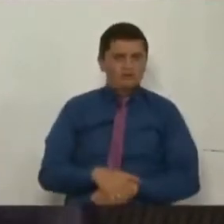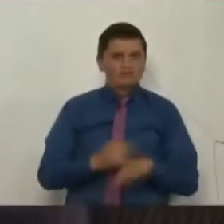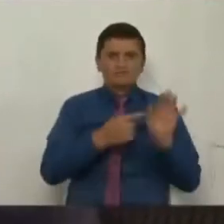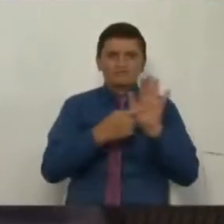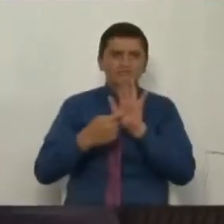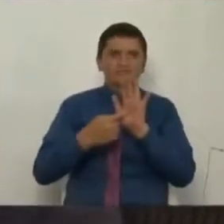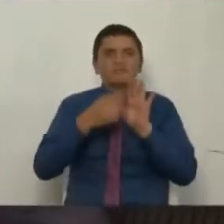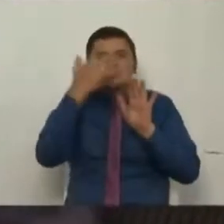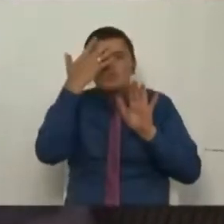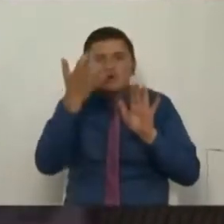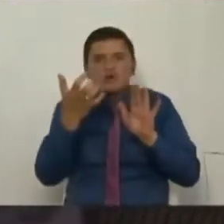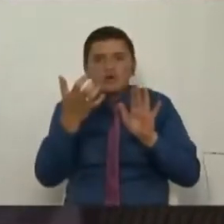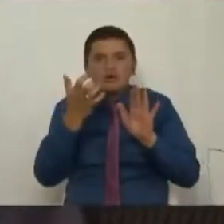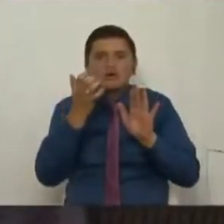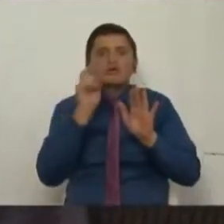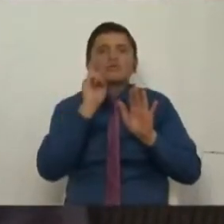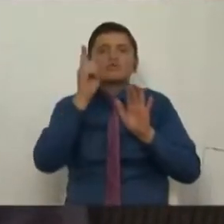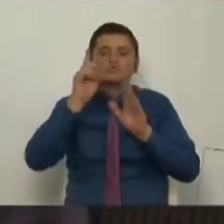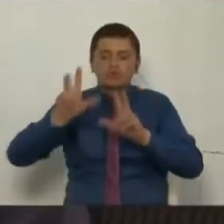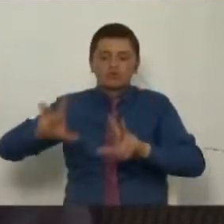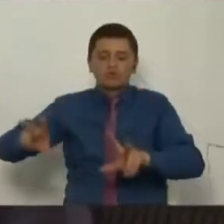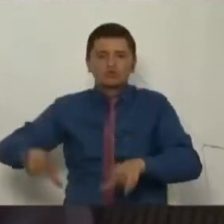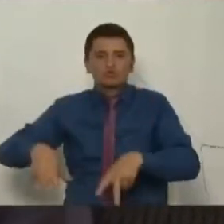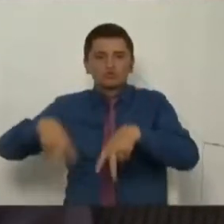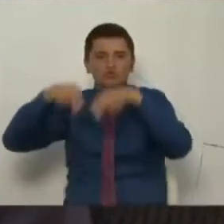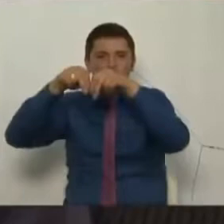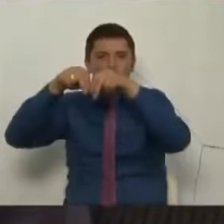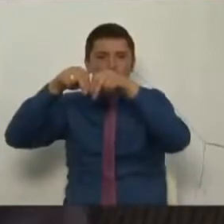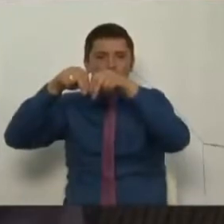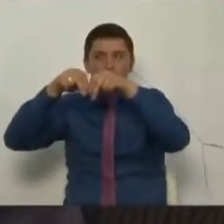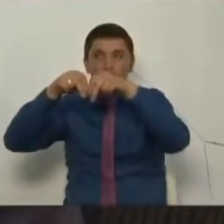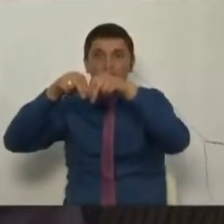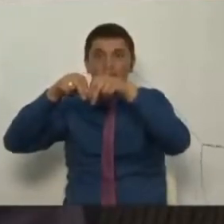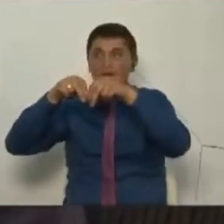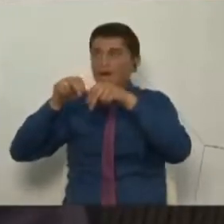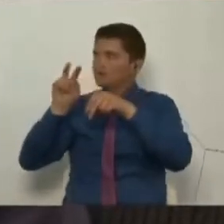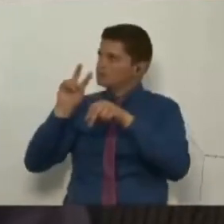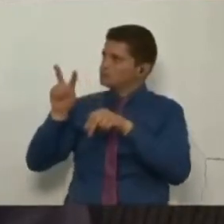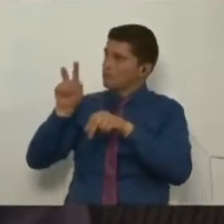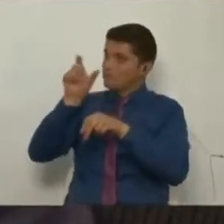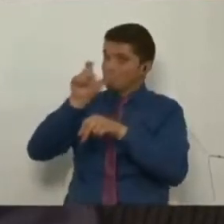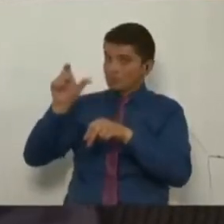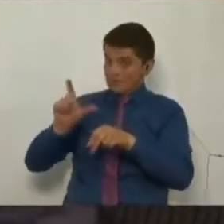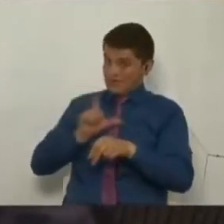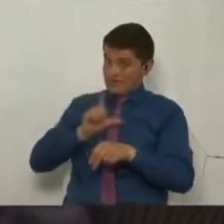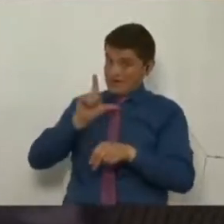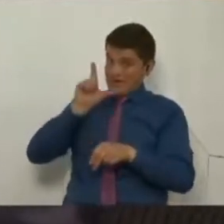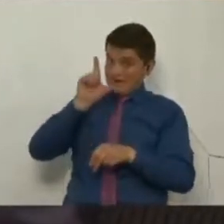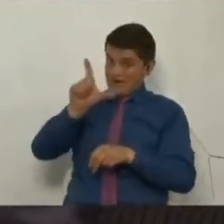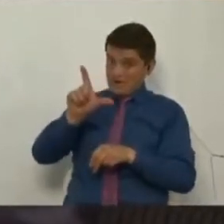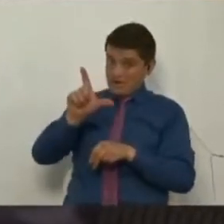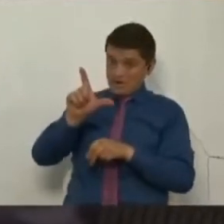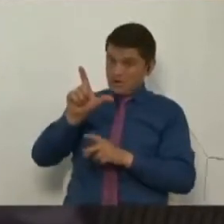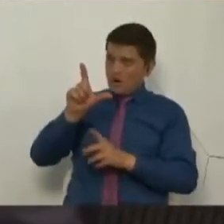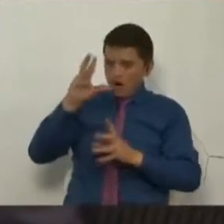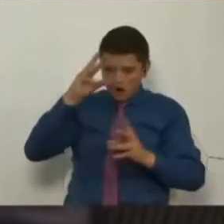Las sociedades, cuando sus líderes no pueden hacer acuerdos